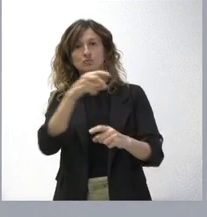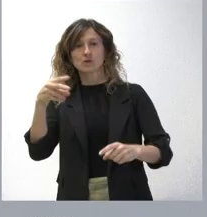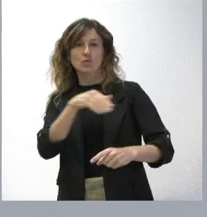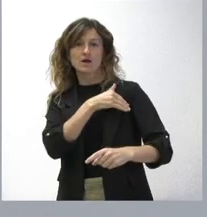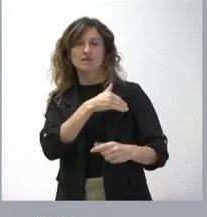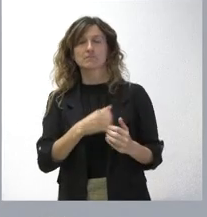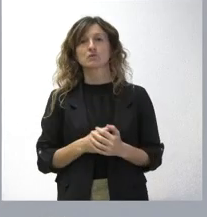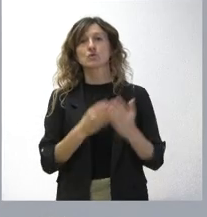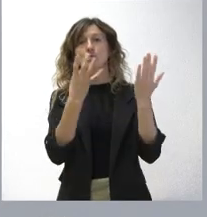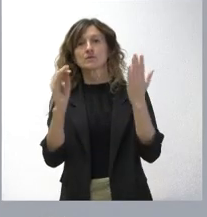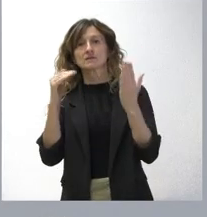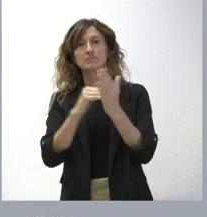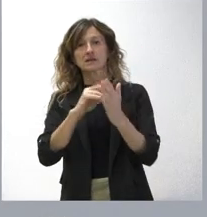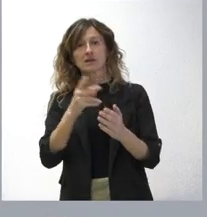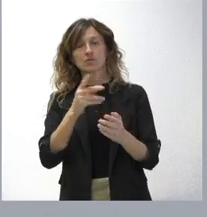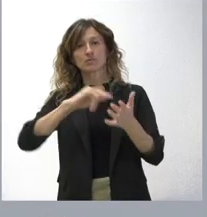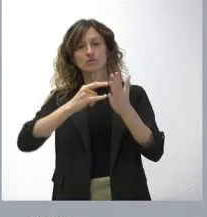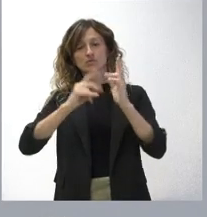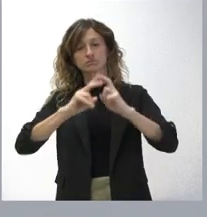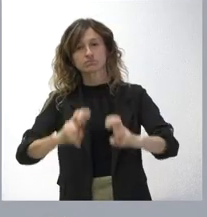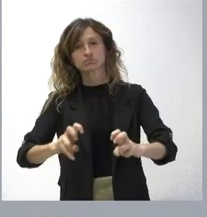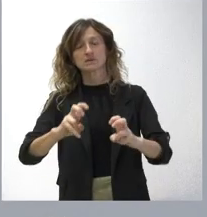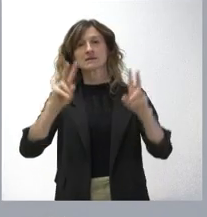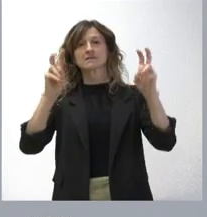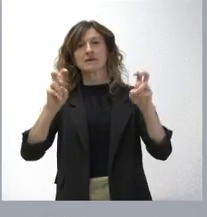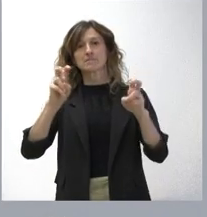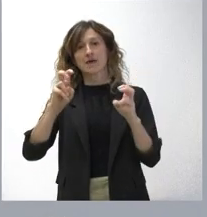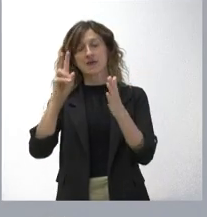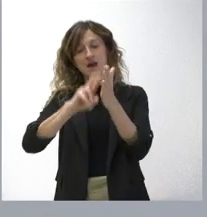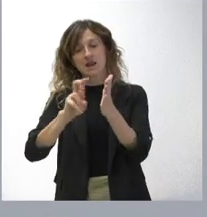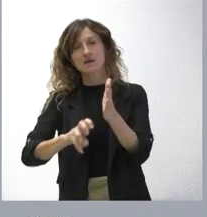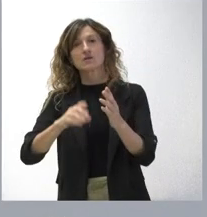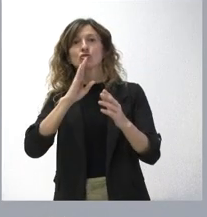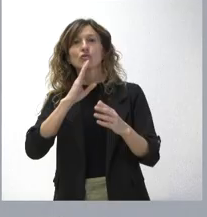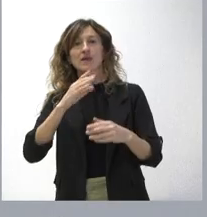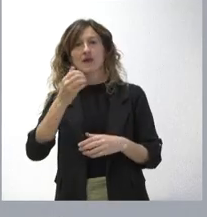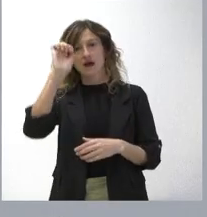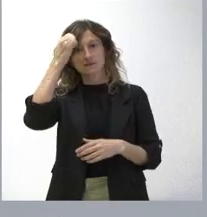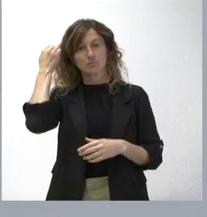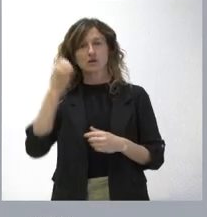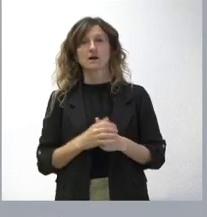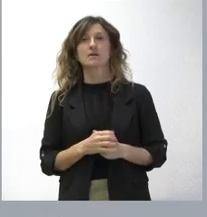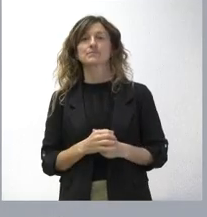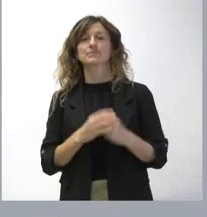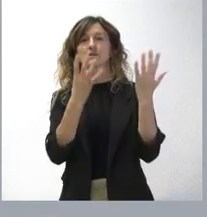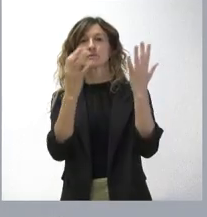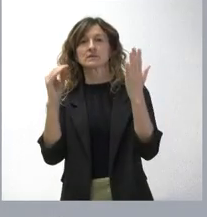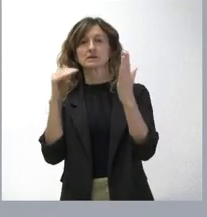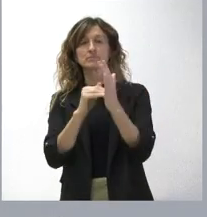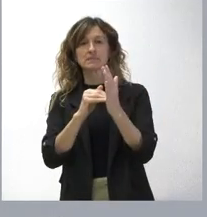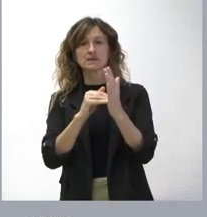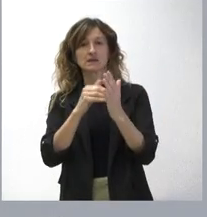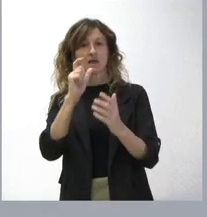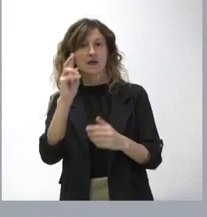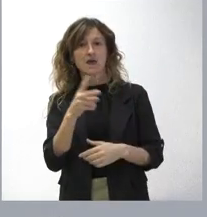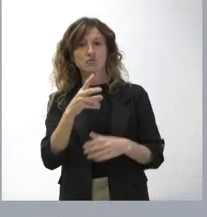90.000 euros para el proyecto de excavación e investigación arqueoparentológica en la Sierra de Atapuerca. Son 90.000 euros para la Universidad de